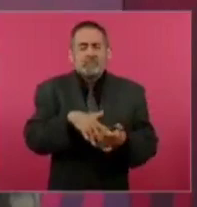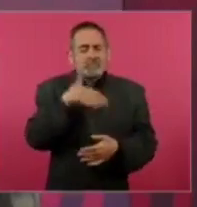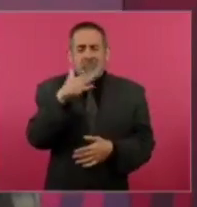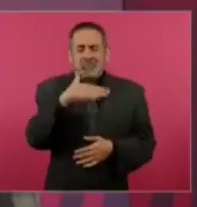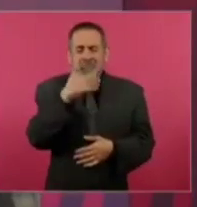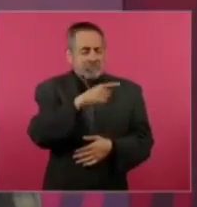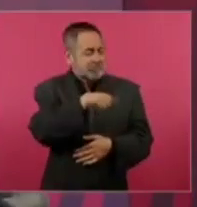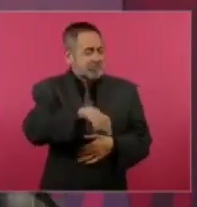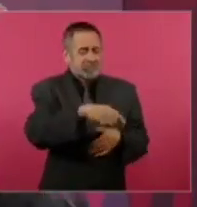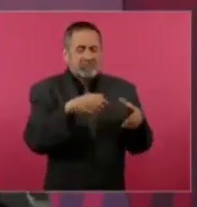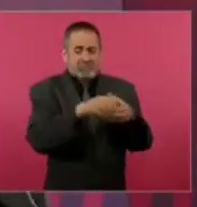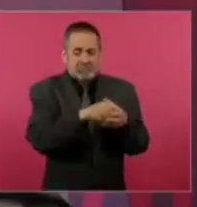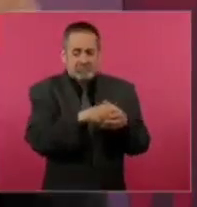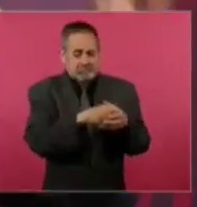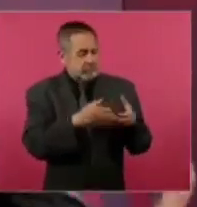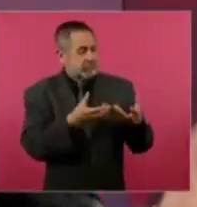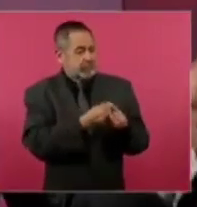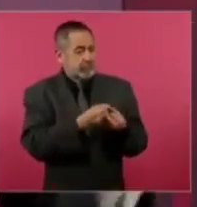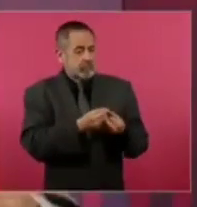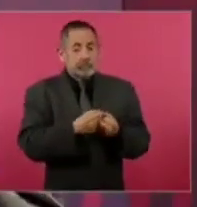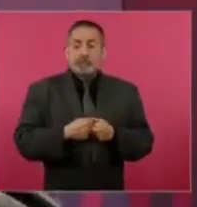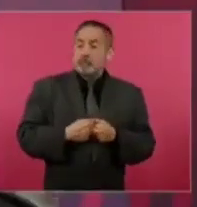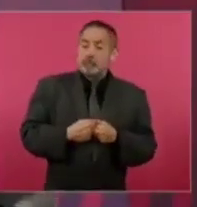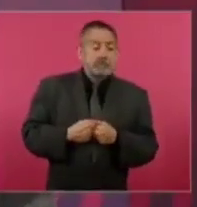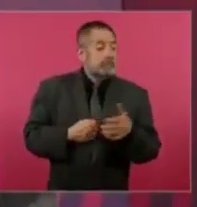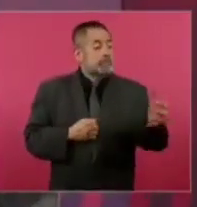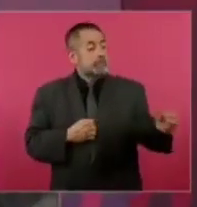que ahora lo nombran